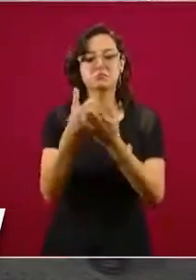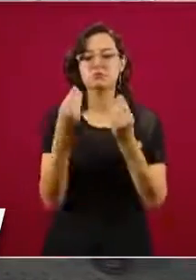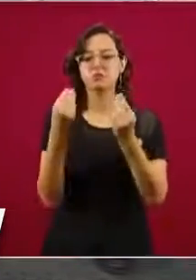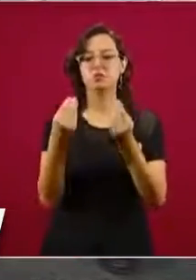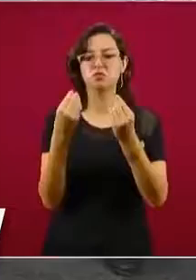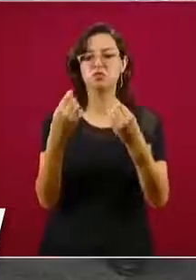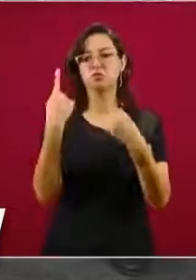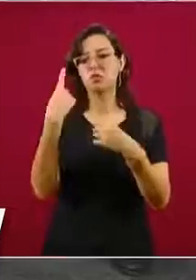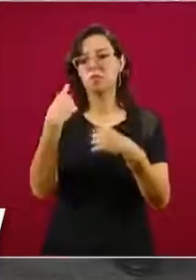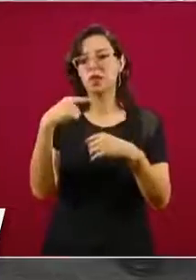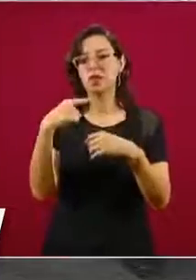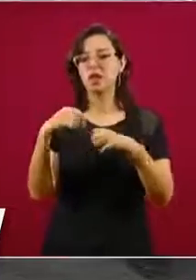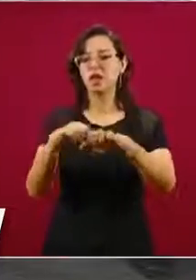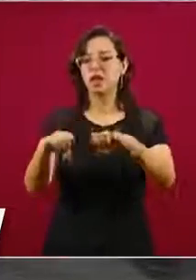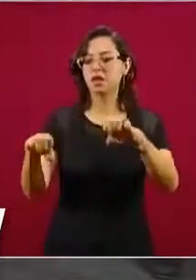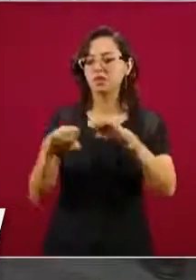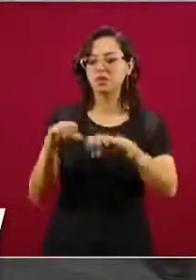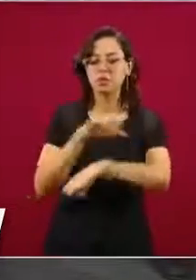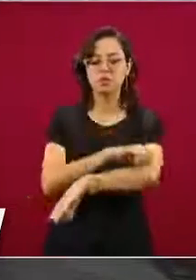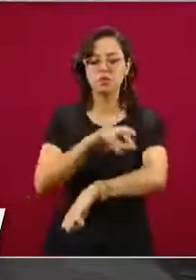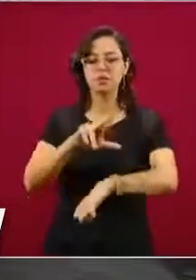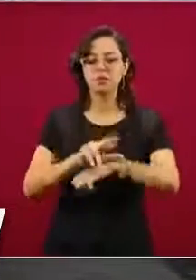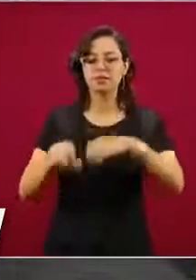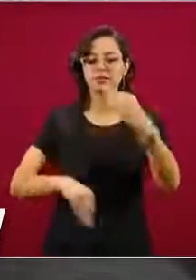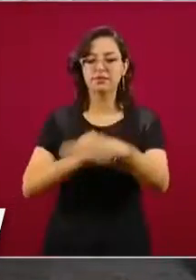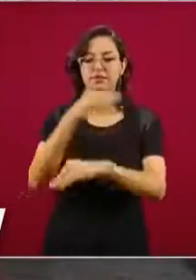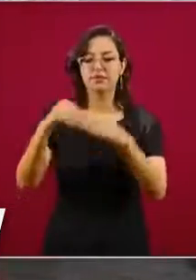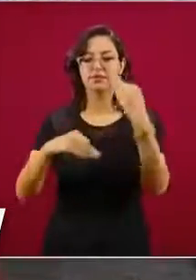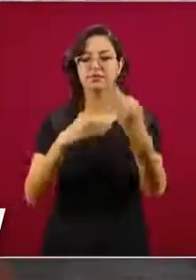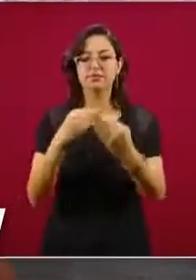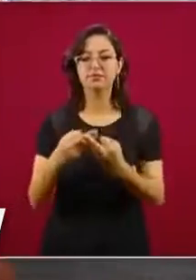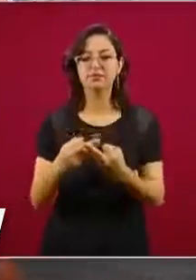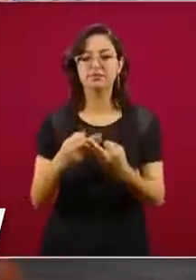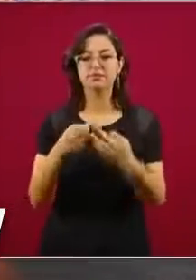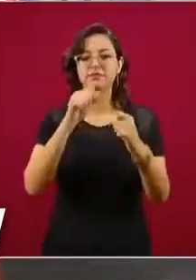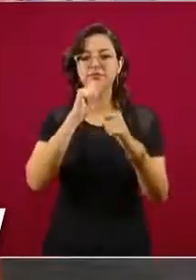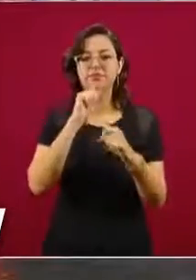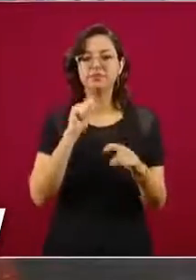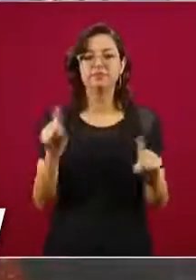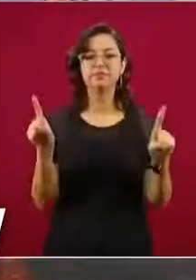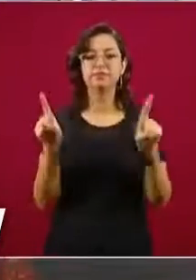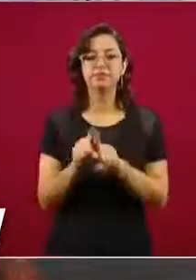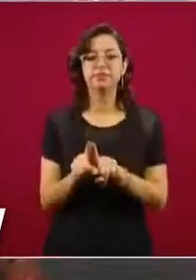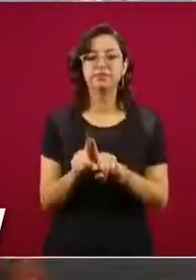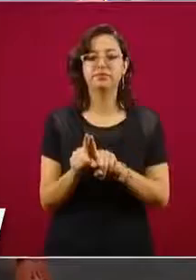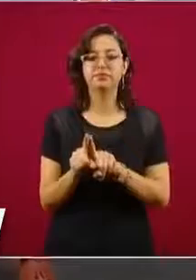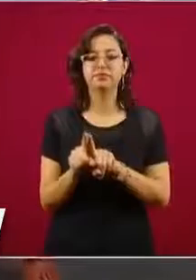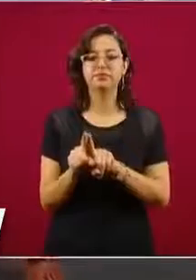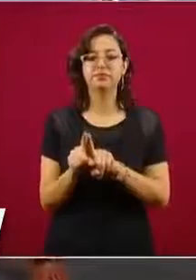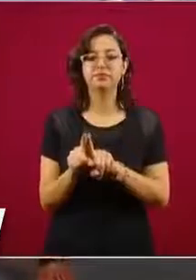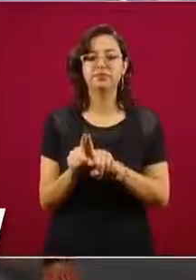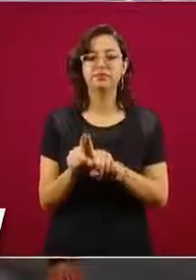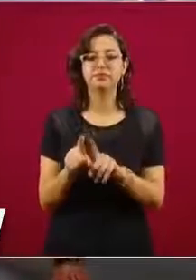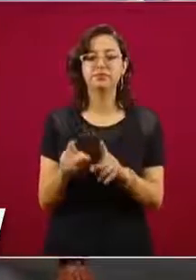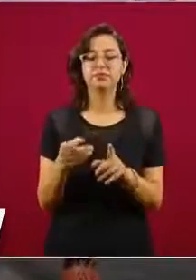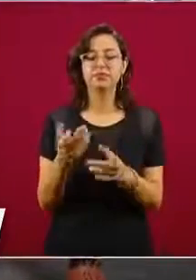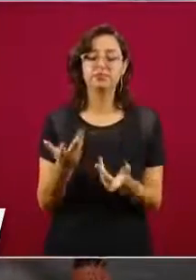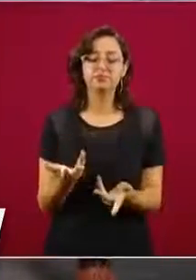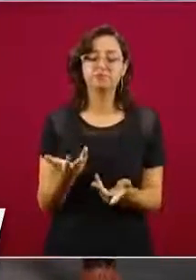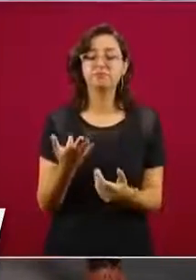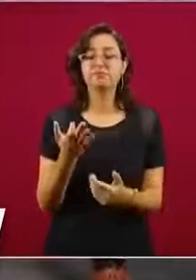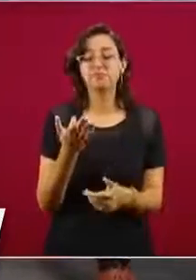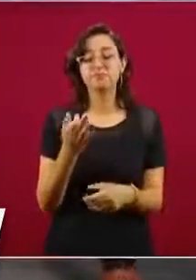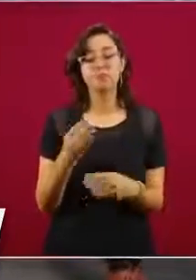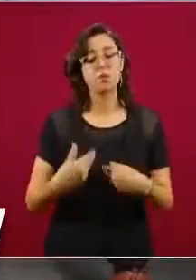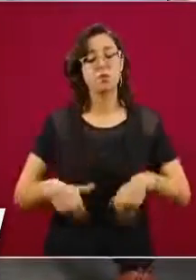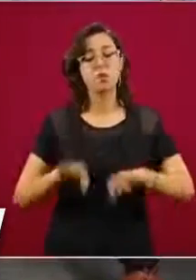equipo, a todo el grupo. Estamos trabajando también en esto que es fundamental